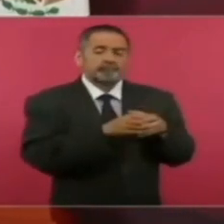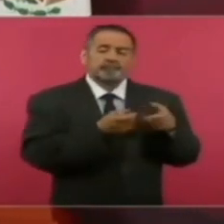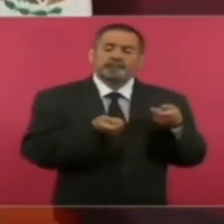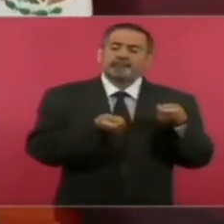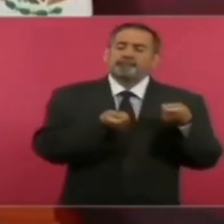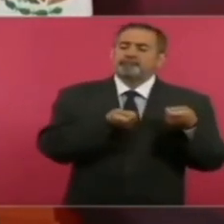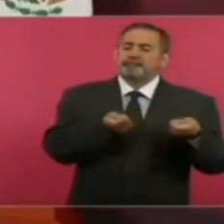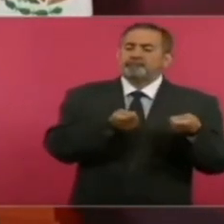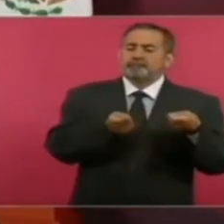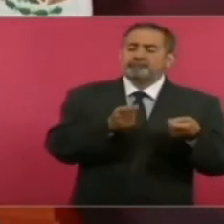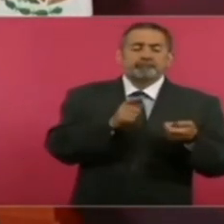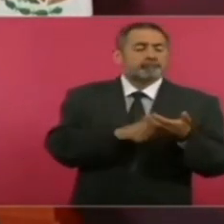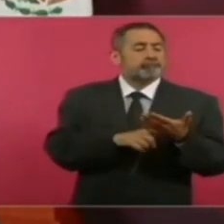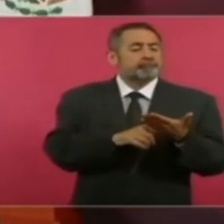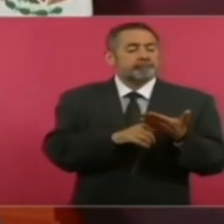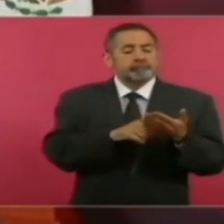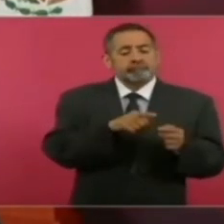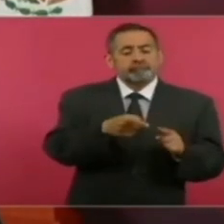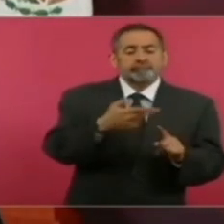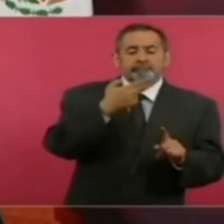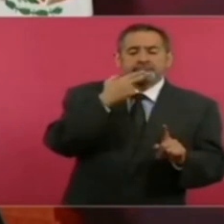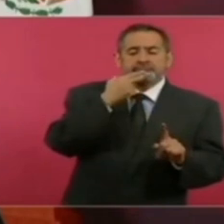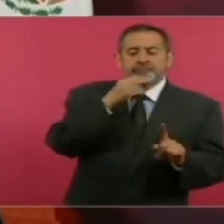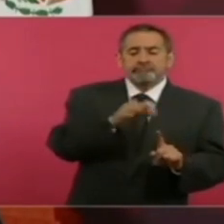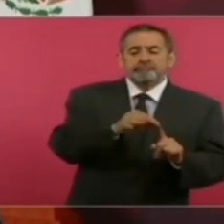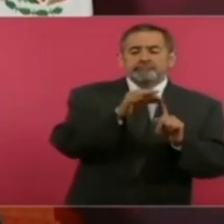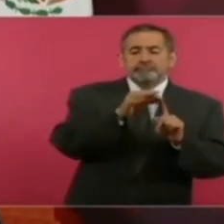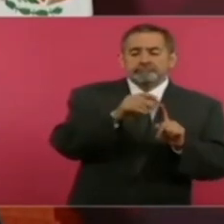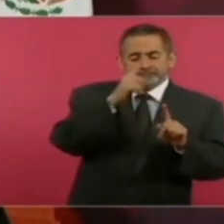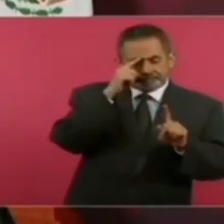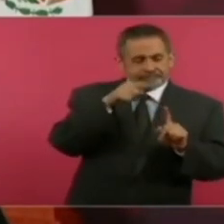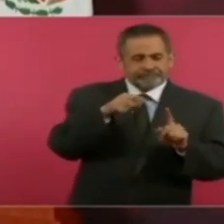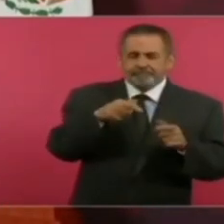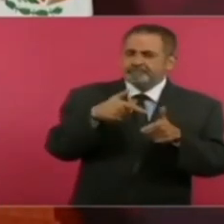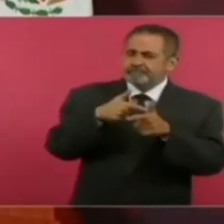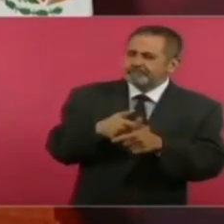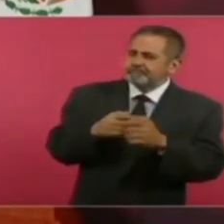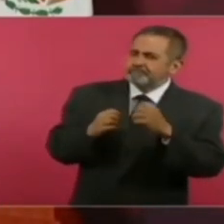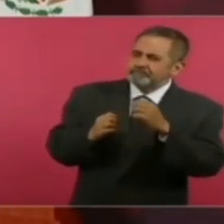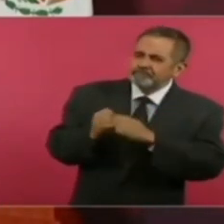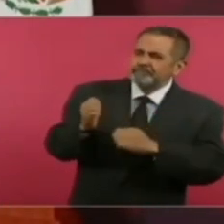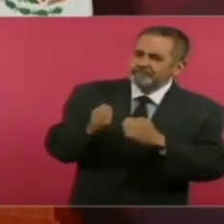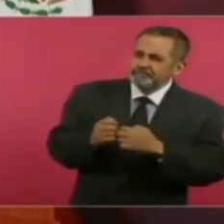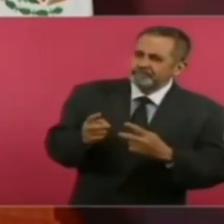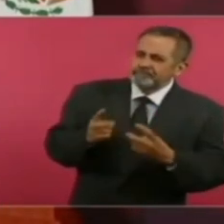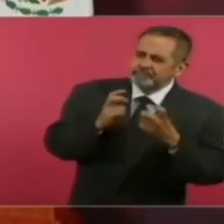la que únicamente van a utilizar para seguir saqueando y robando